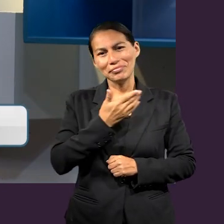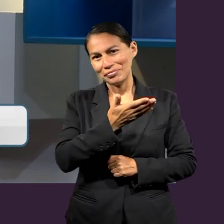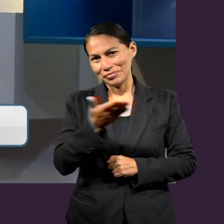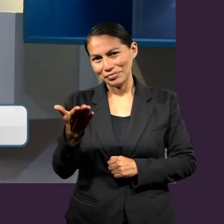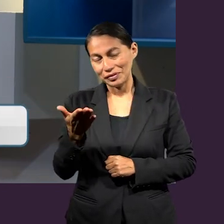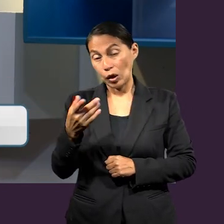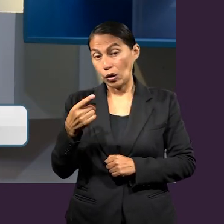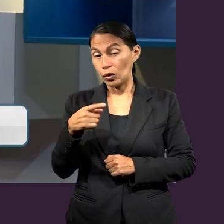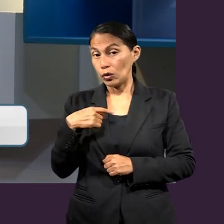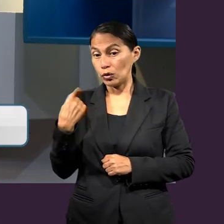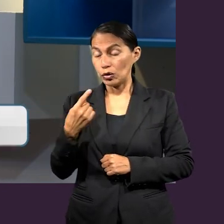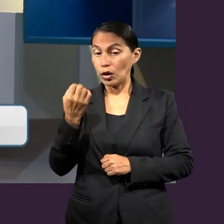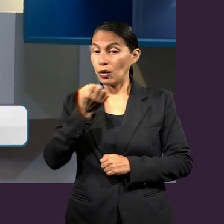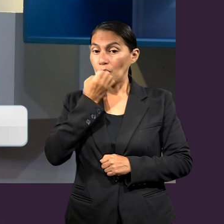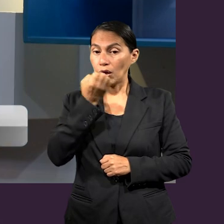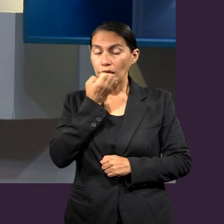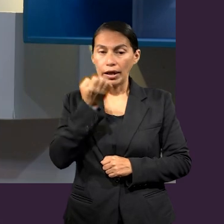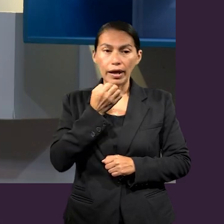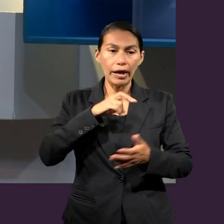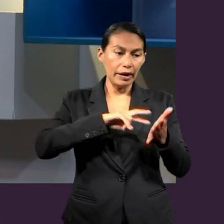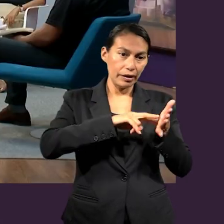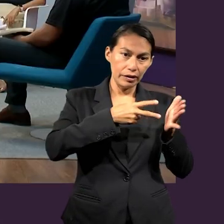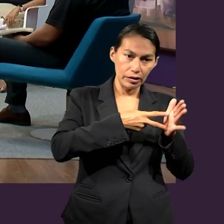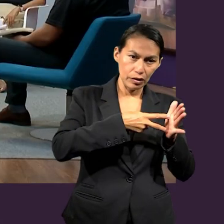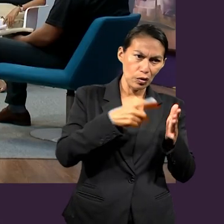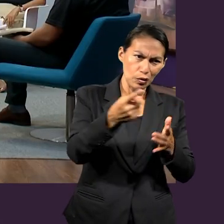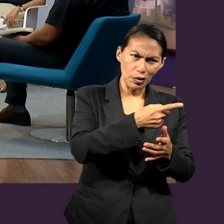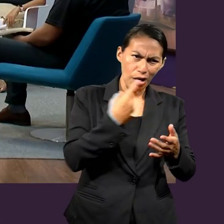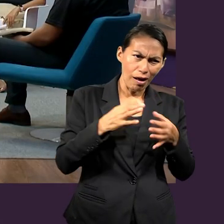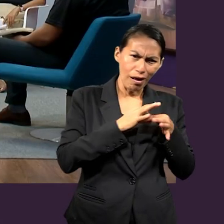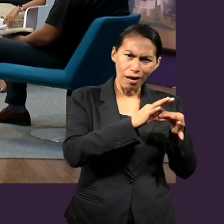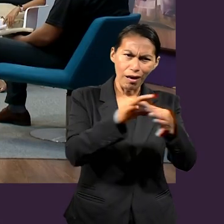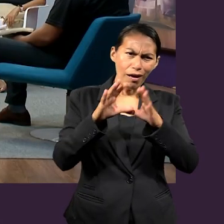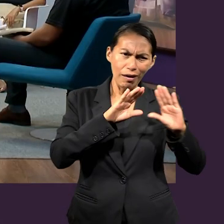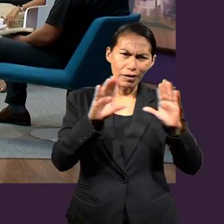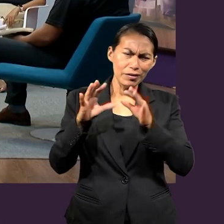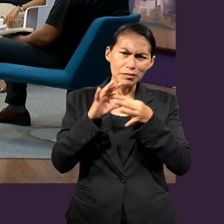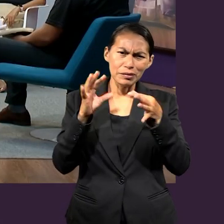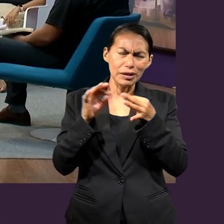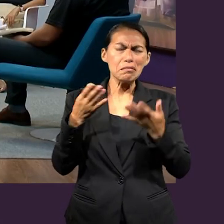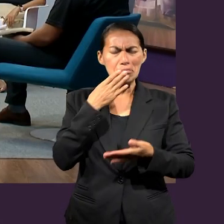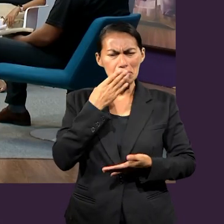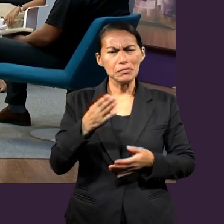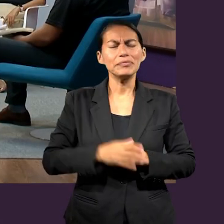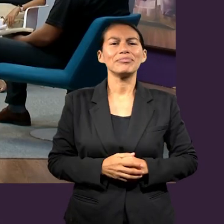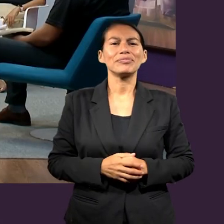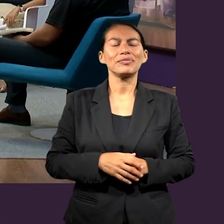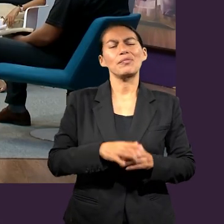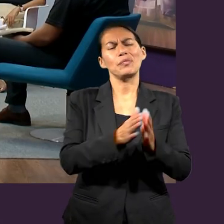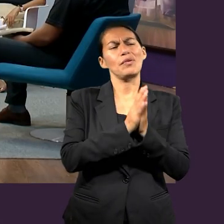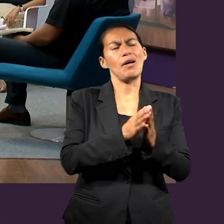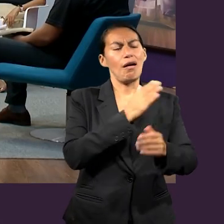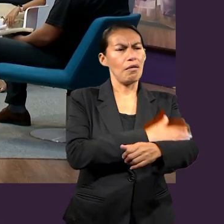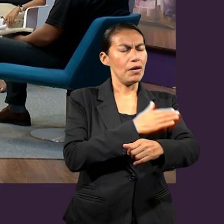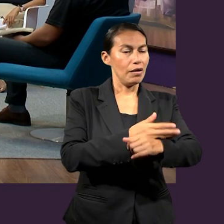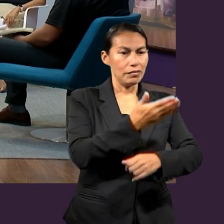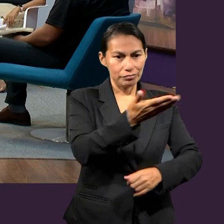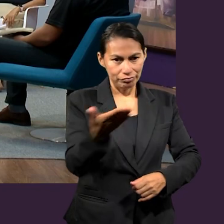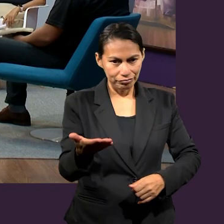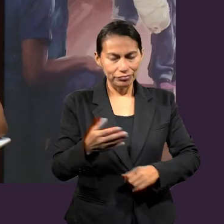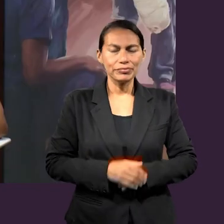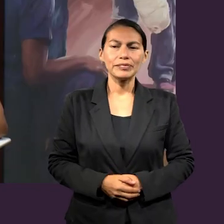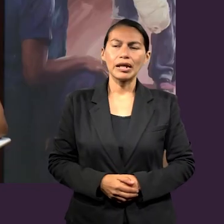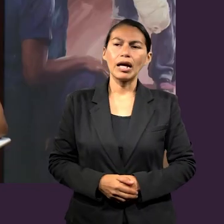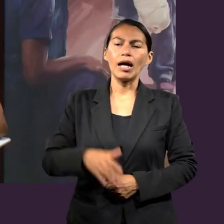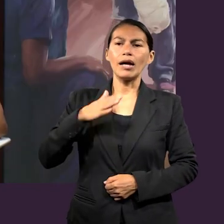un gusto para nosotros como Facultad de Ingeniería estar compartiendo con cada uno de ustedes. Así que le voy a pedir a los compañeros que se presenten, por